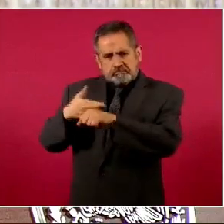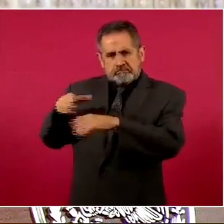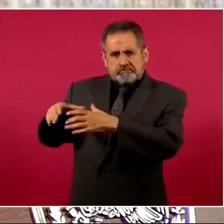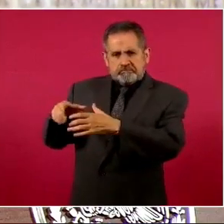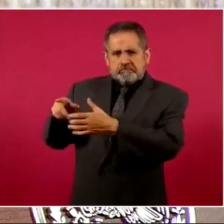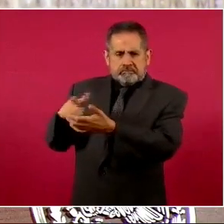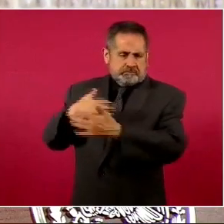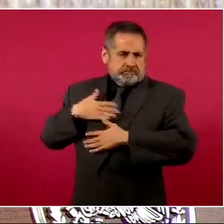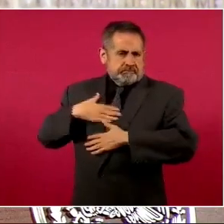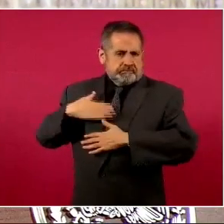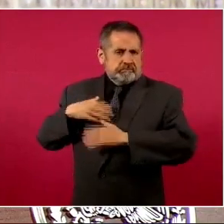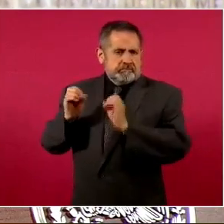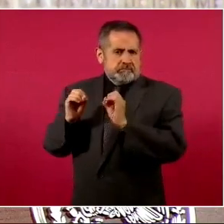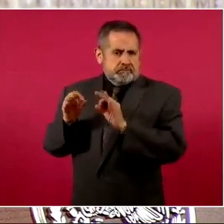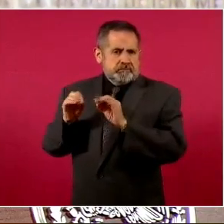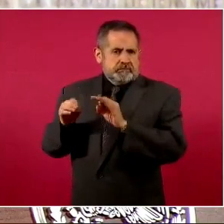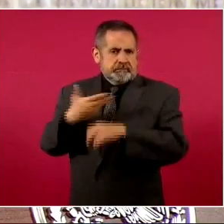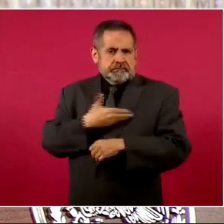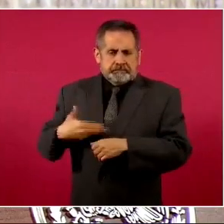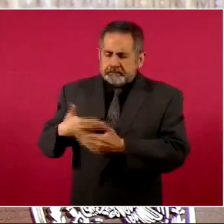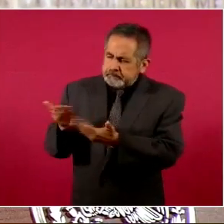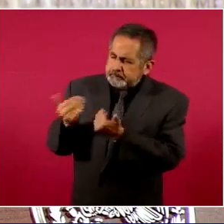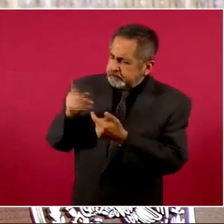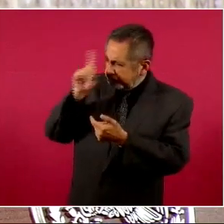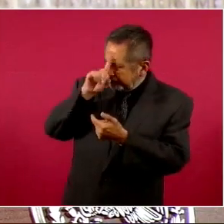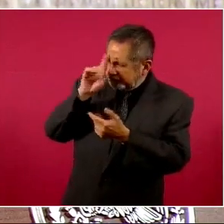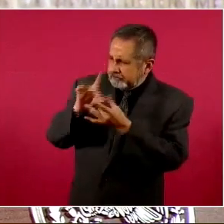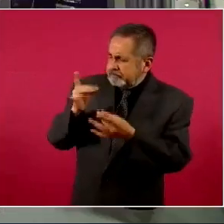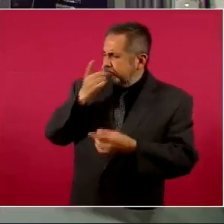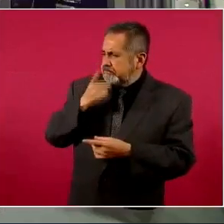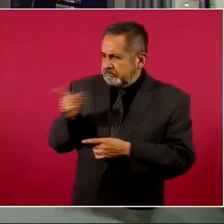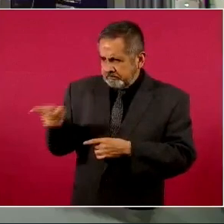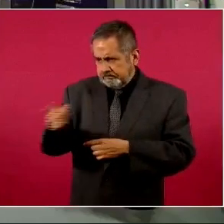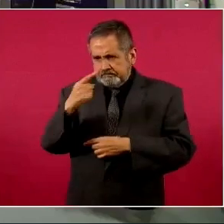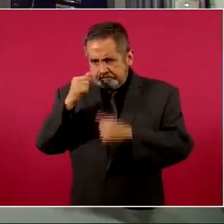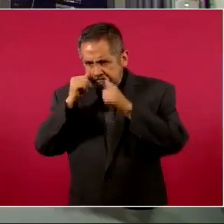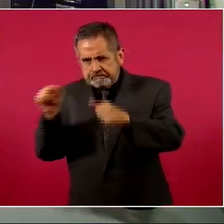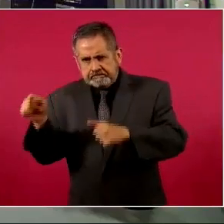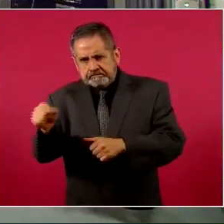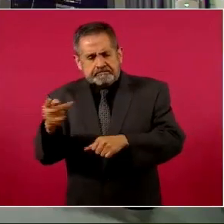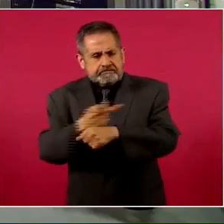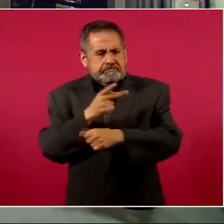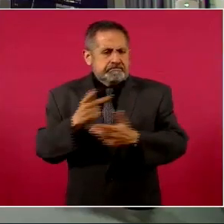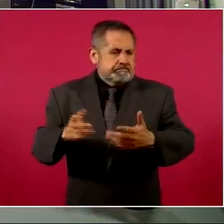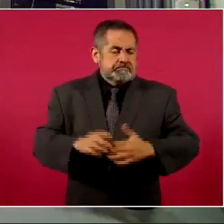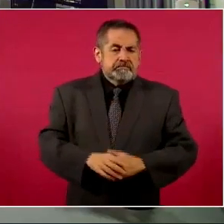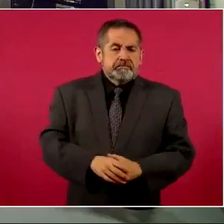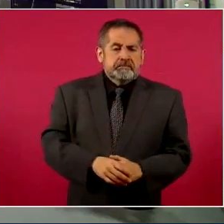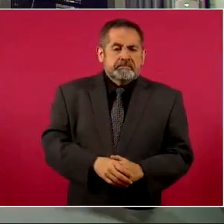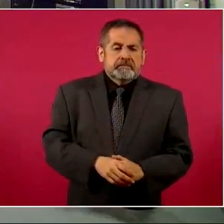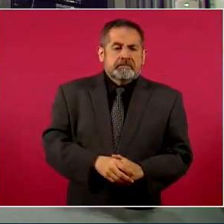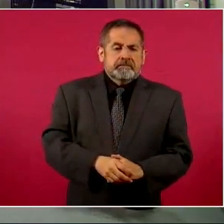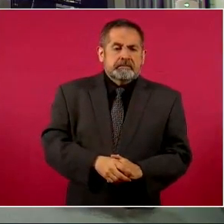nuestra que lo atienda y